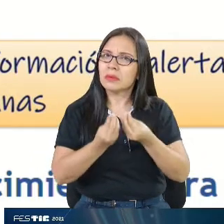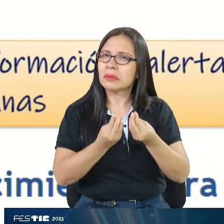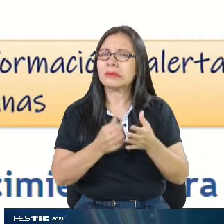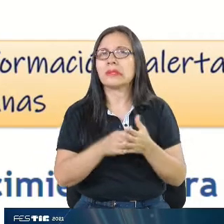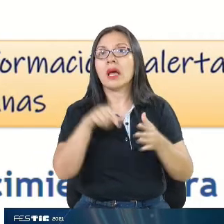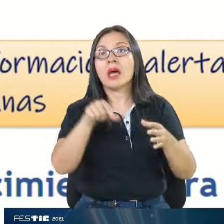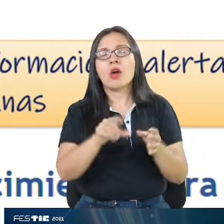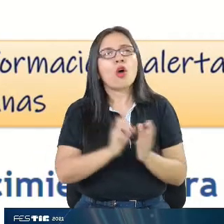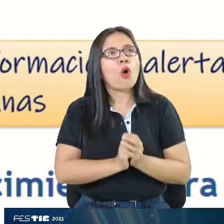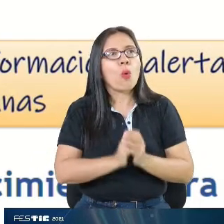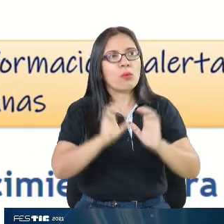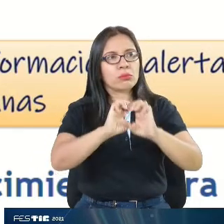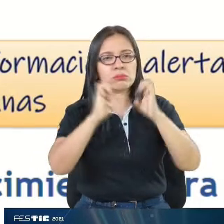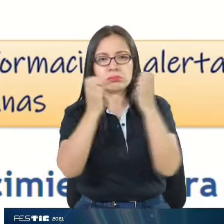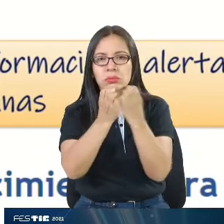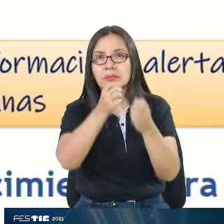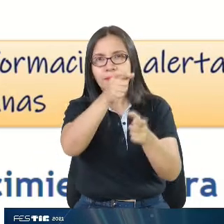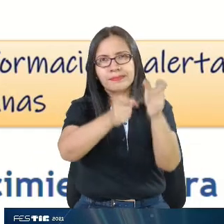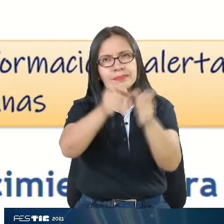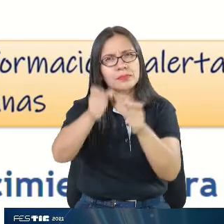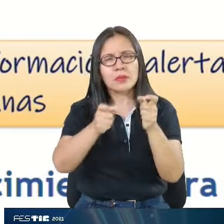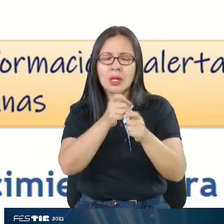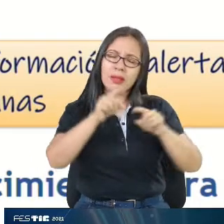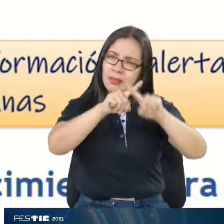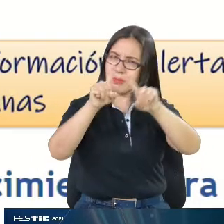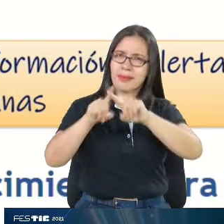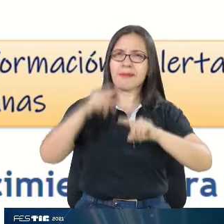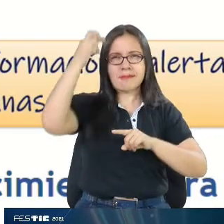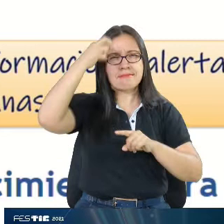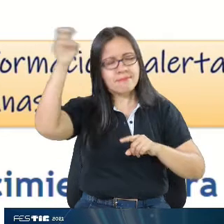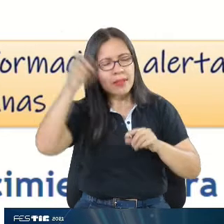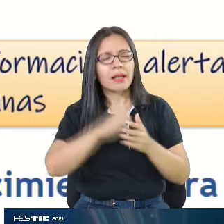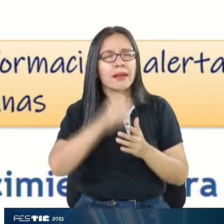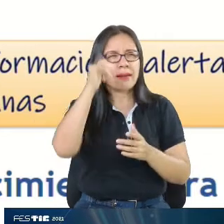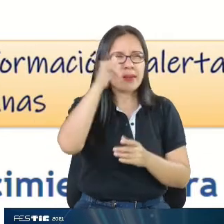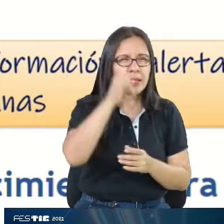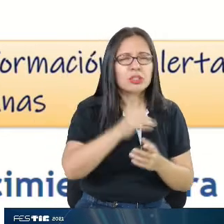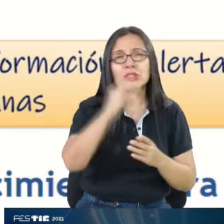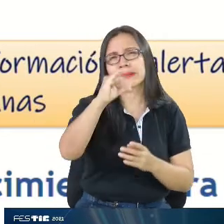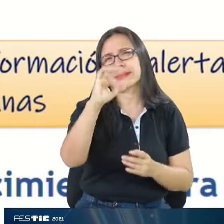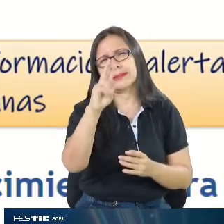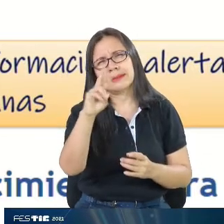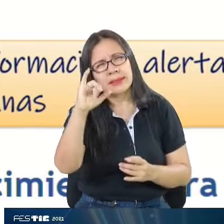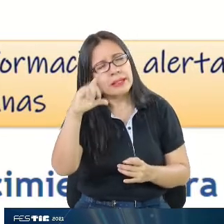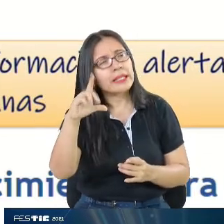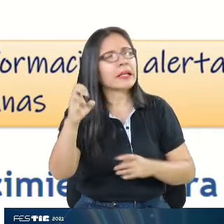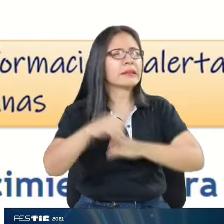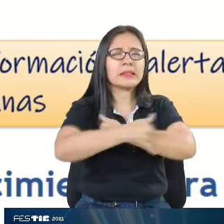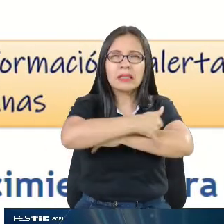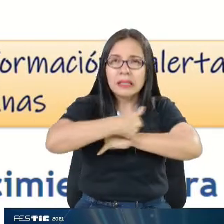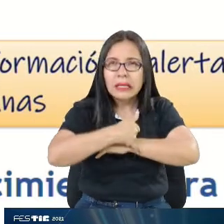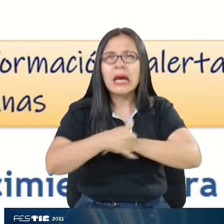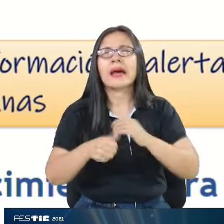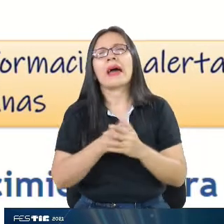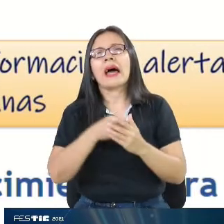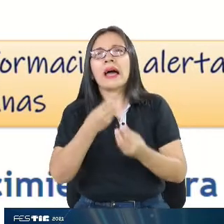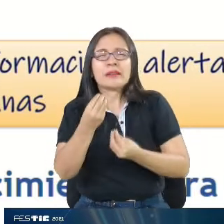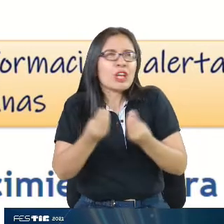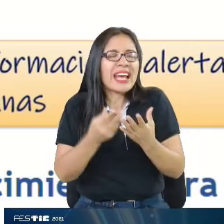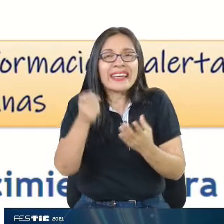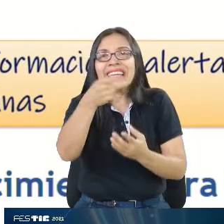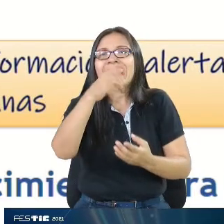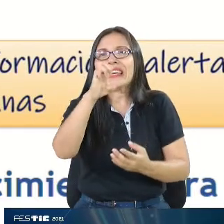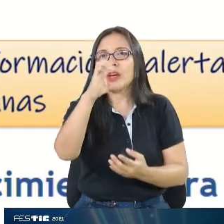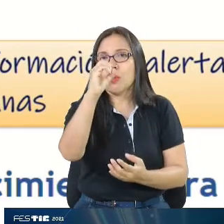de diferentes áreas, ingenieros civiles, geógrafos, geólogos, arquitectos, que lo que hacen